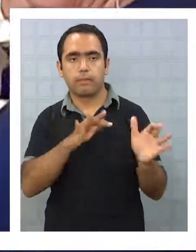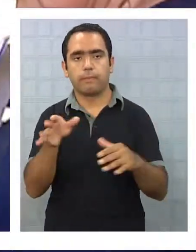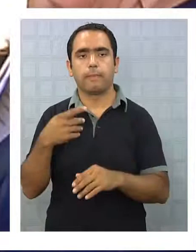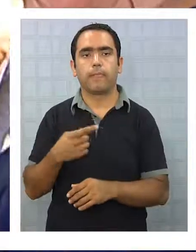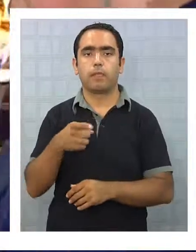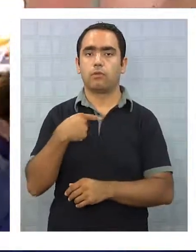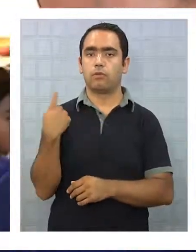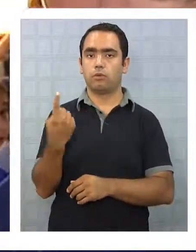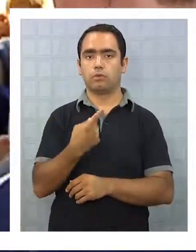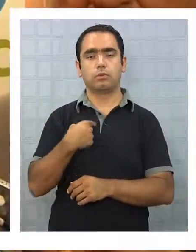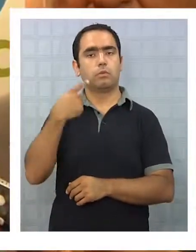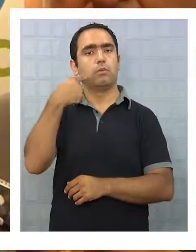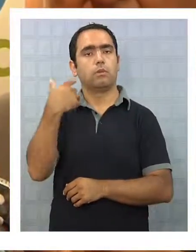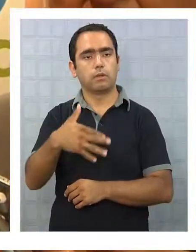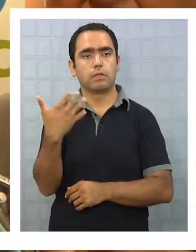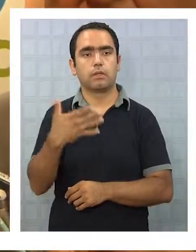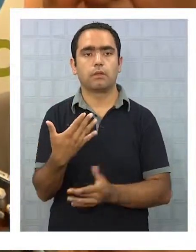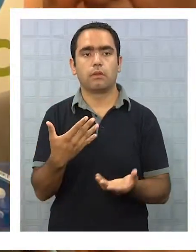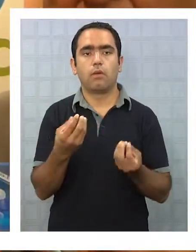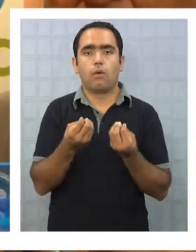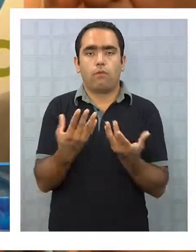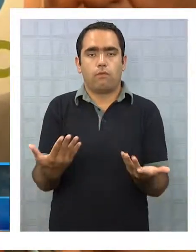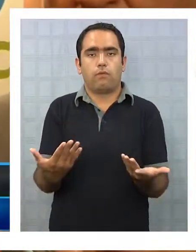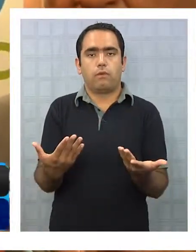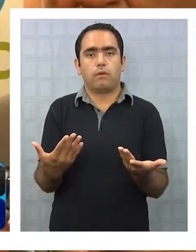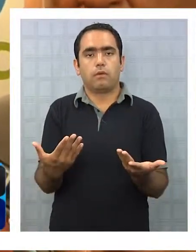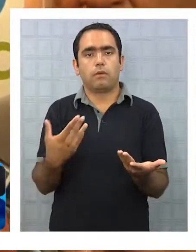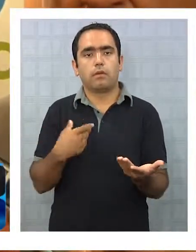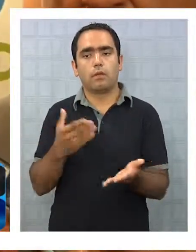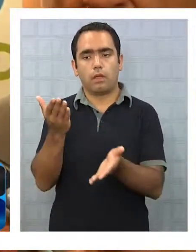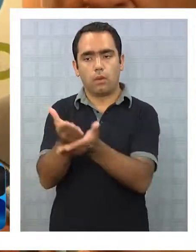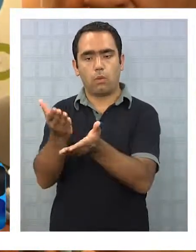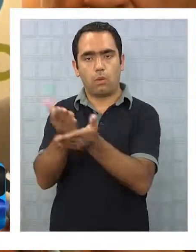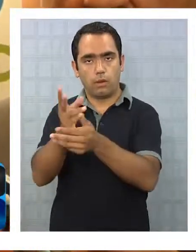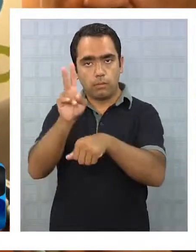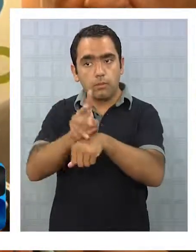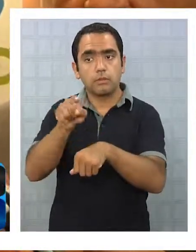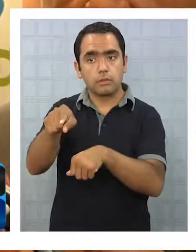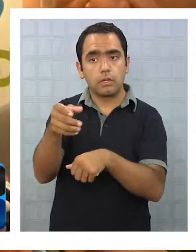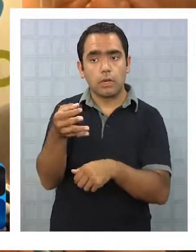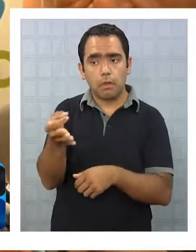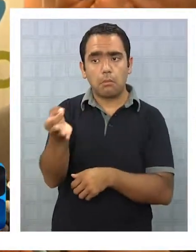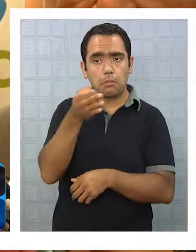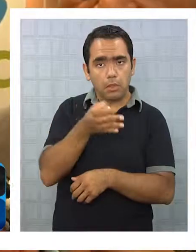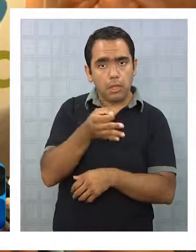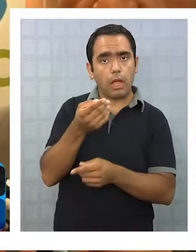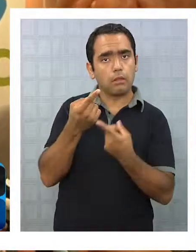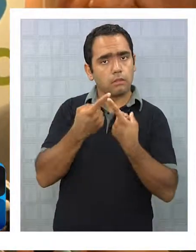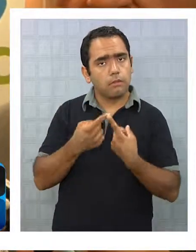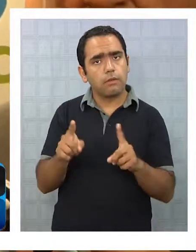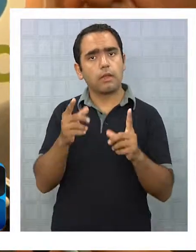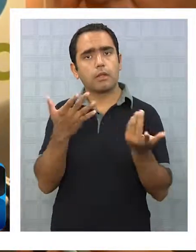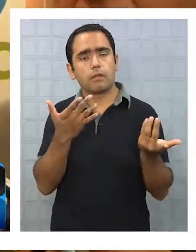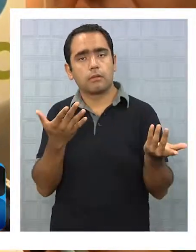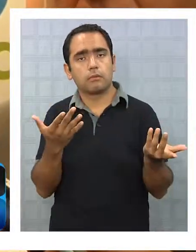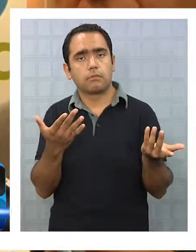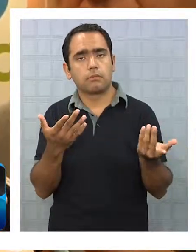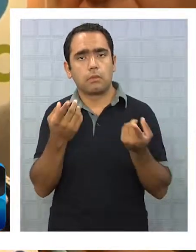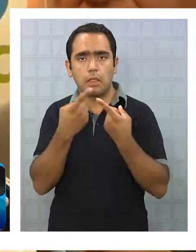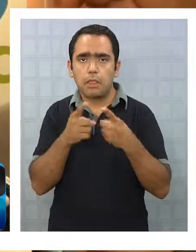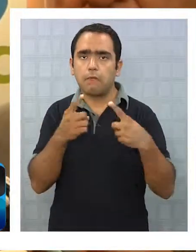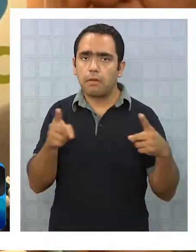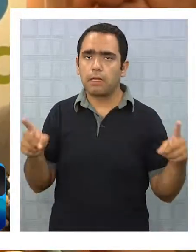muy importante y que obviamente legítimamente el Colegio de Profesores plantee sus diferencias, cierto a lo que